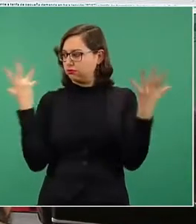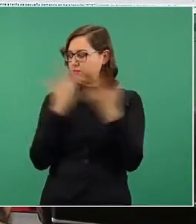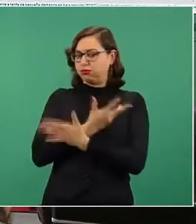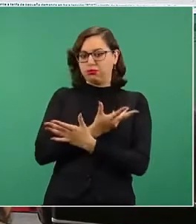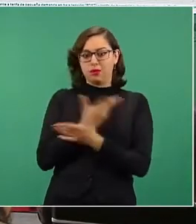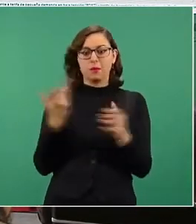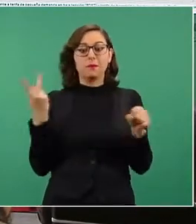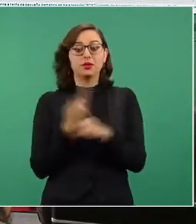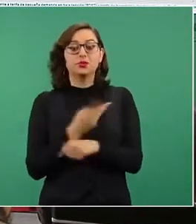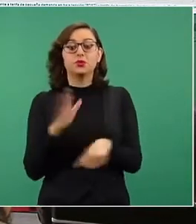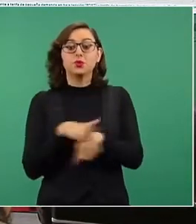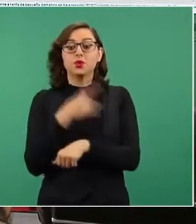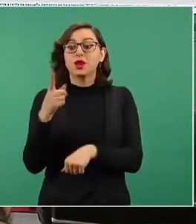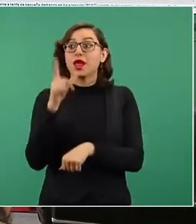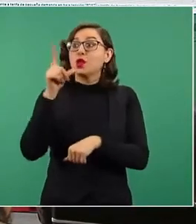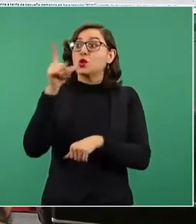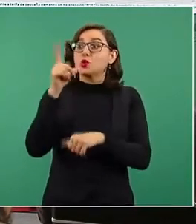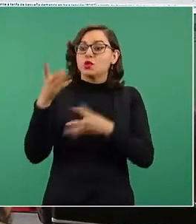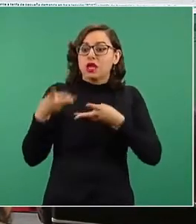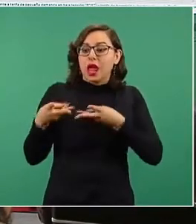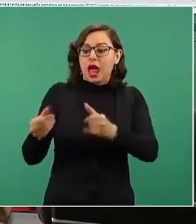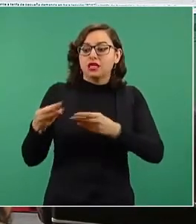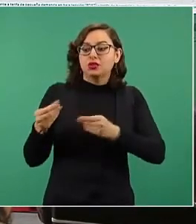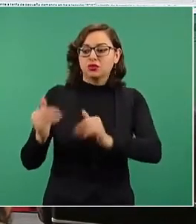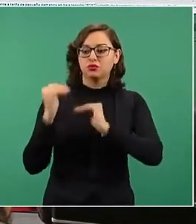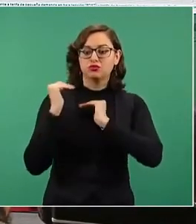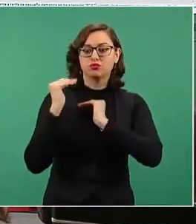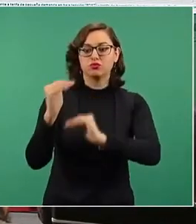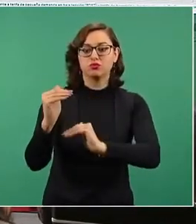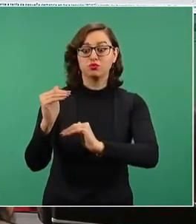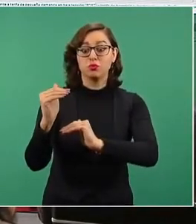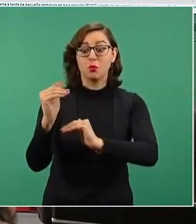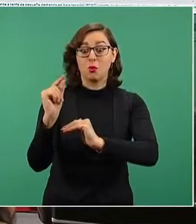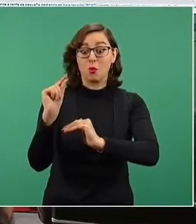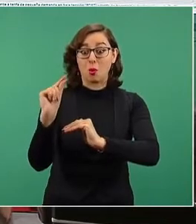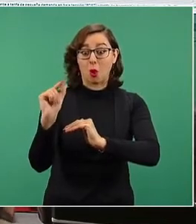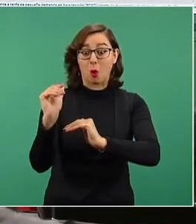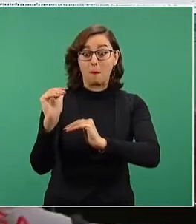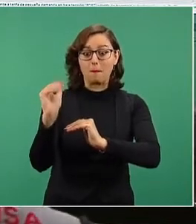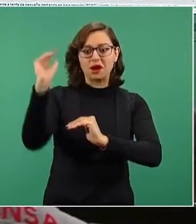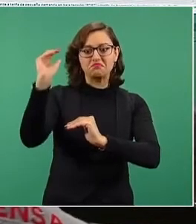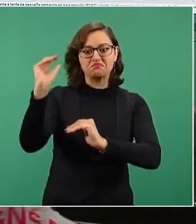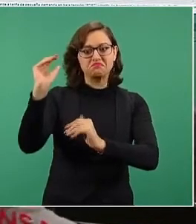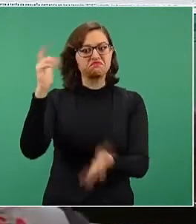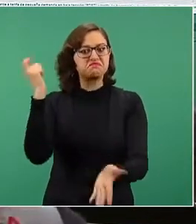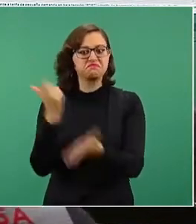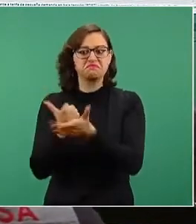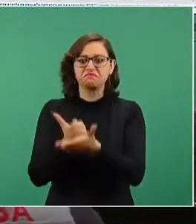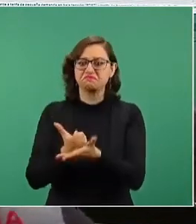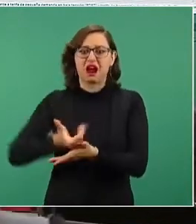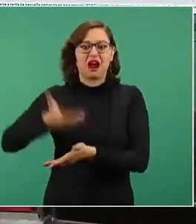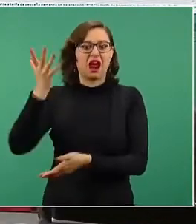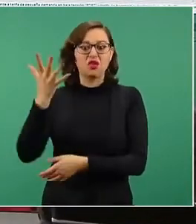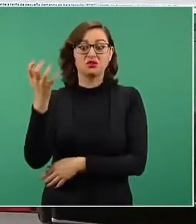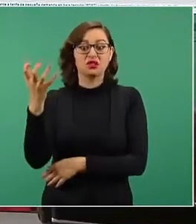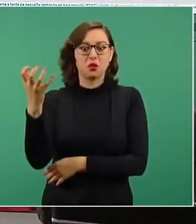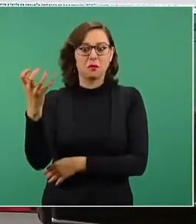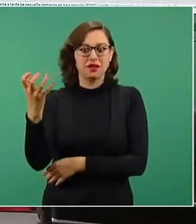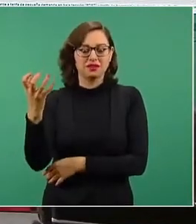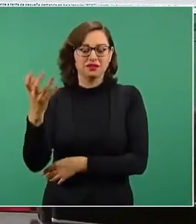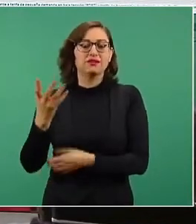Los hogares que se salen de ese nivel, cuando salen de un nivel de consumo determinado, pagan 5.2 pesos por kilo cuadra.